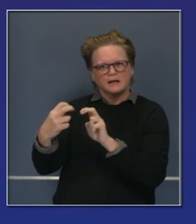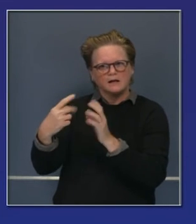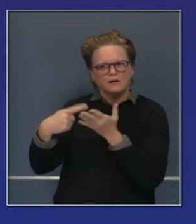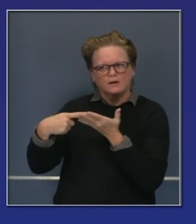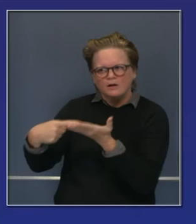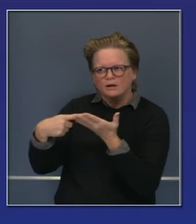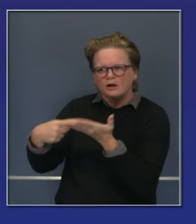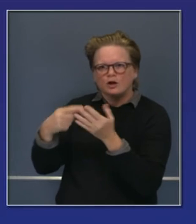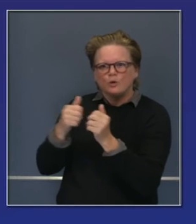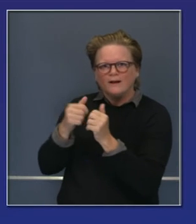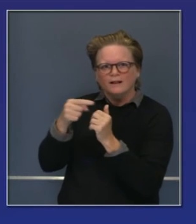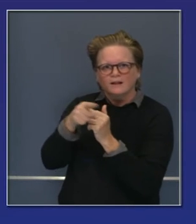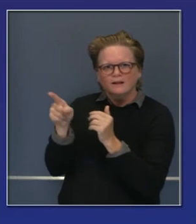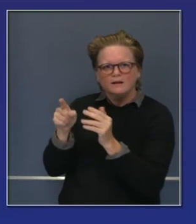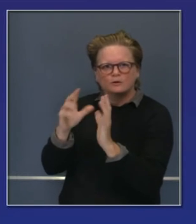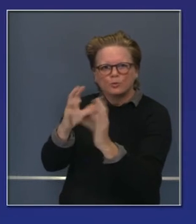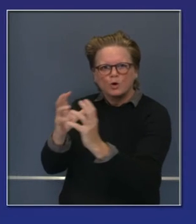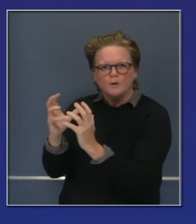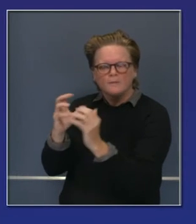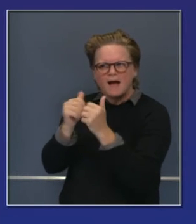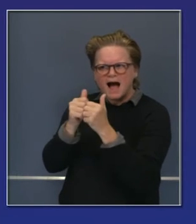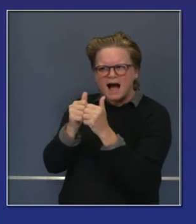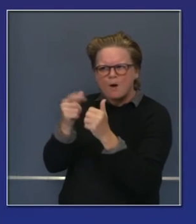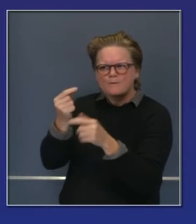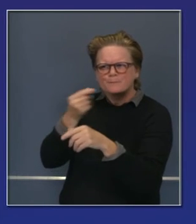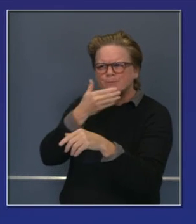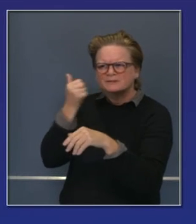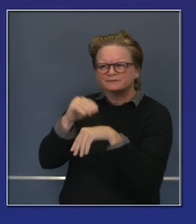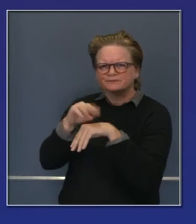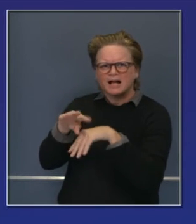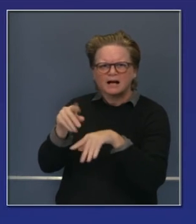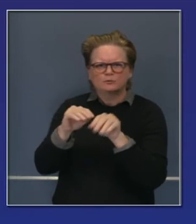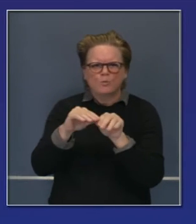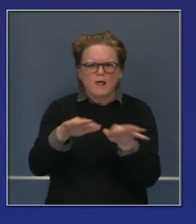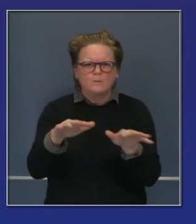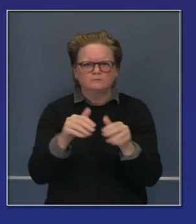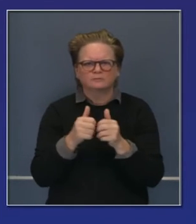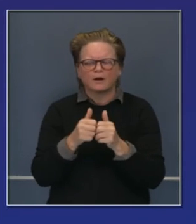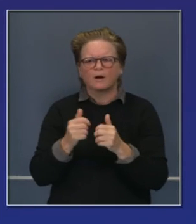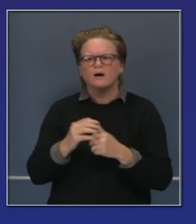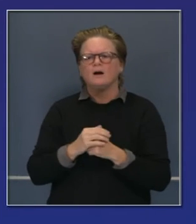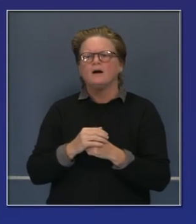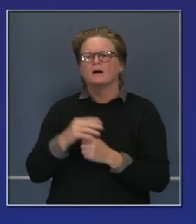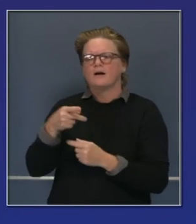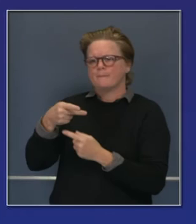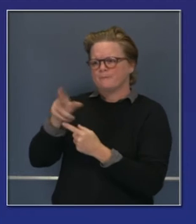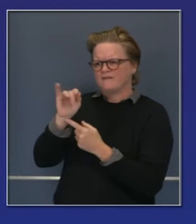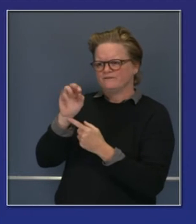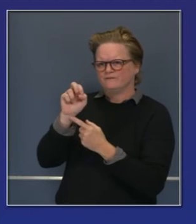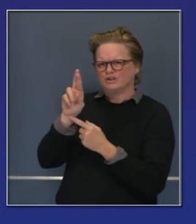Pero ellos ya tienen una red muy bien establecida, hospitales, farmacias, clínicas.